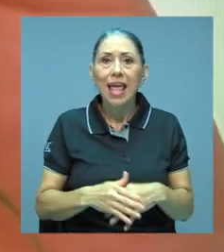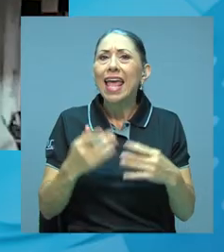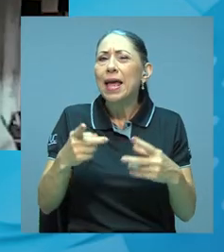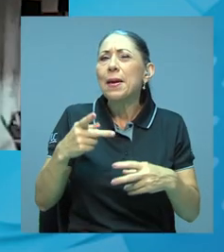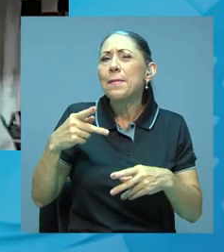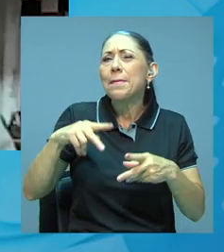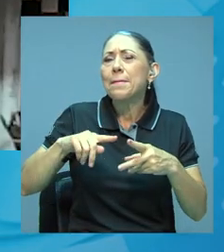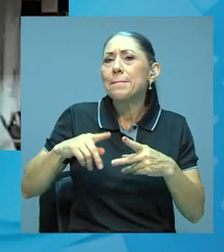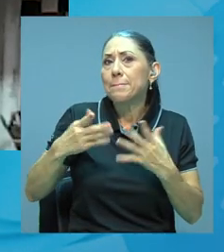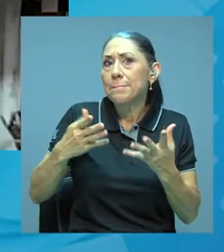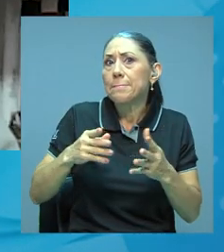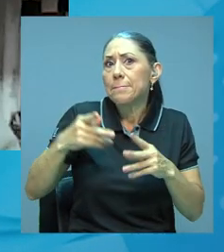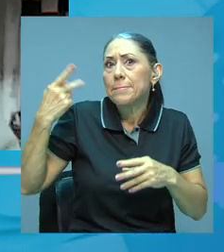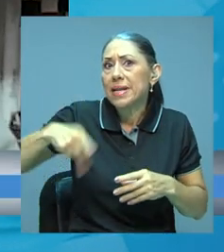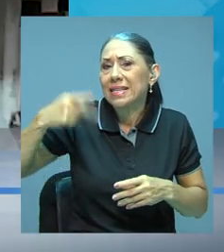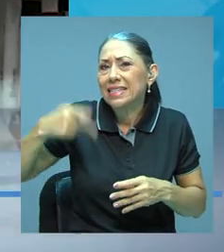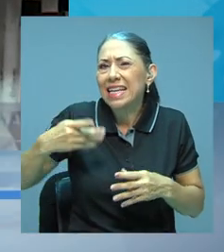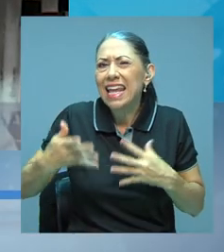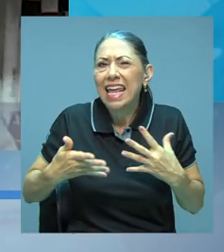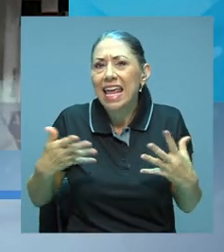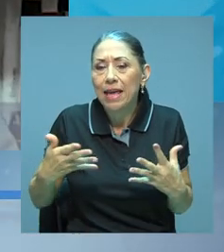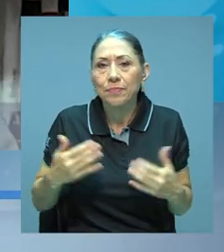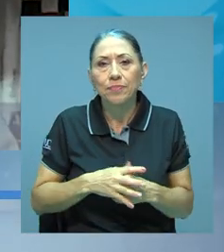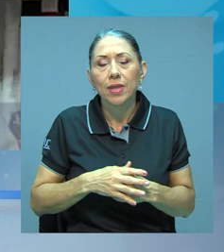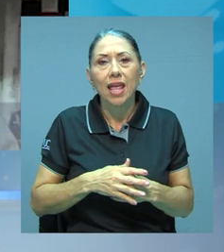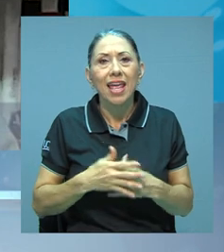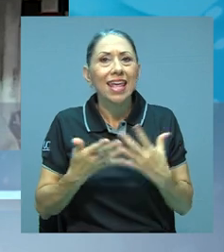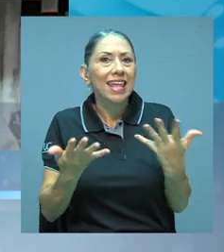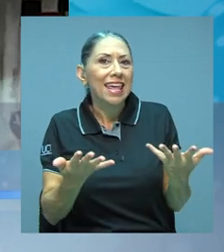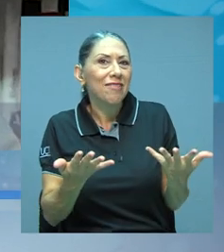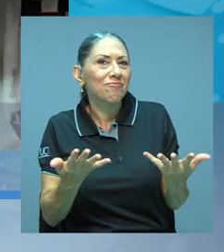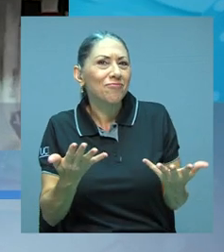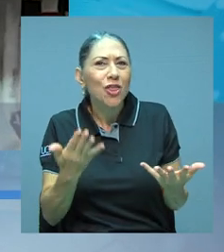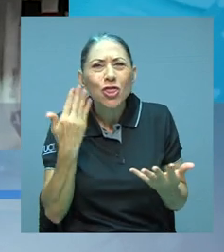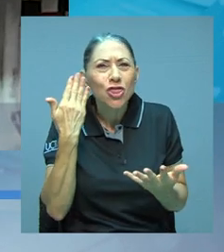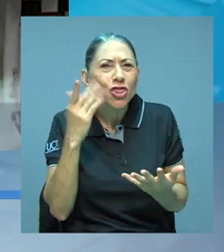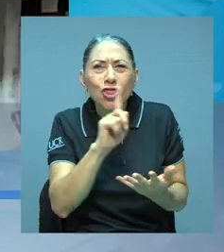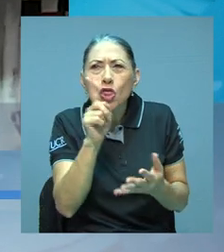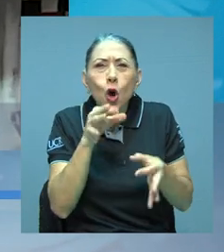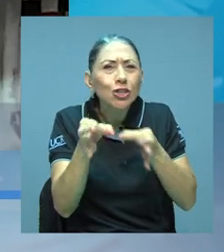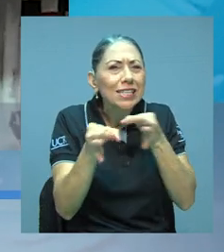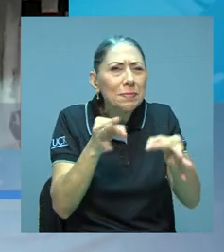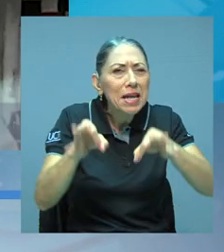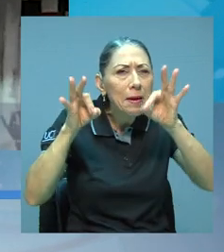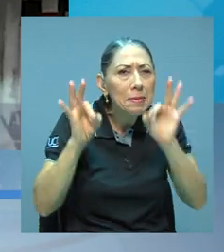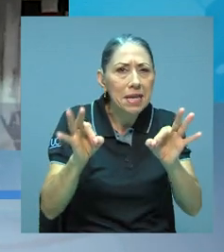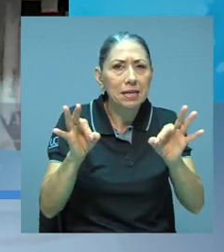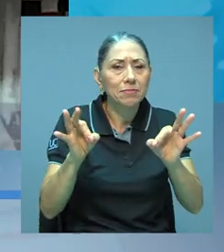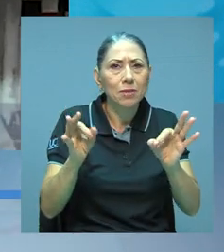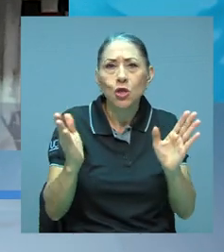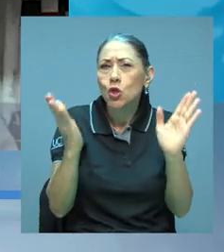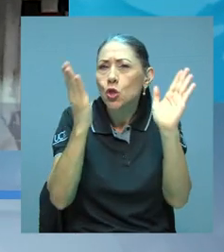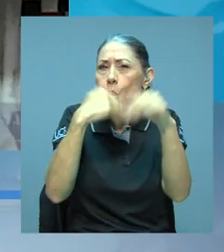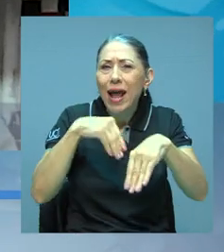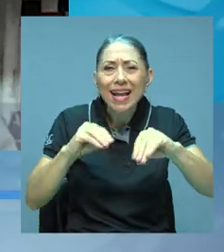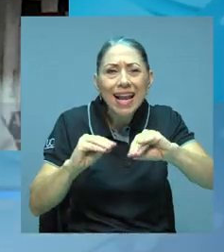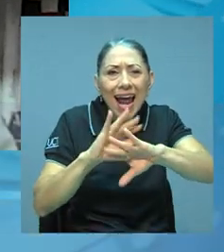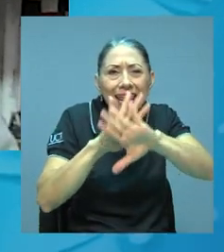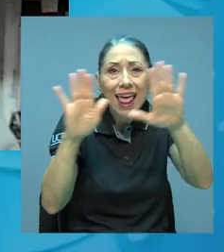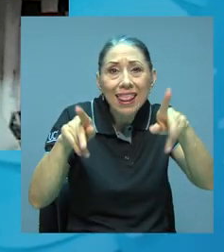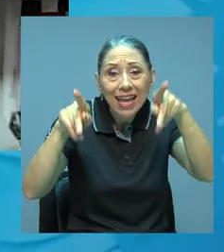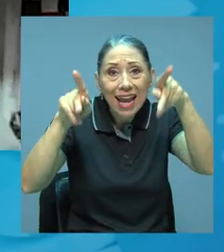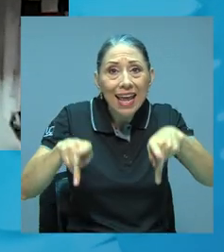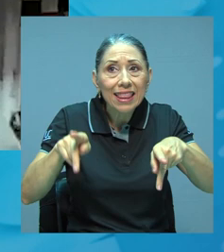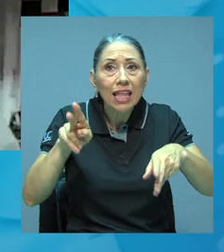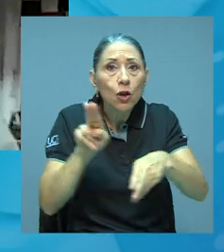yo, es que queda muy a la larga, muy al libre albedrío de que la gente lo utilice en lo que a veces